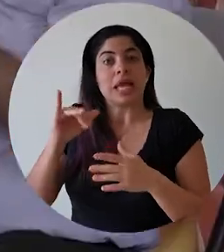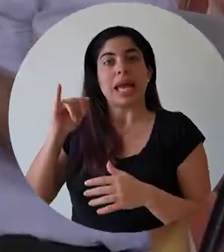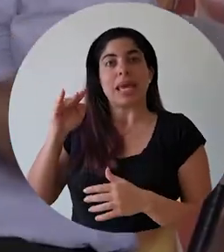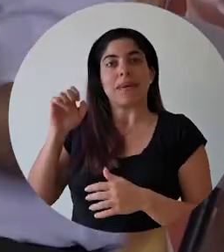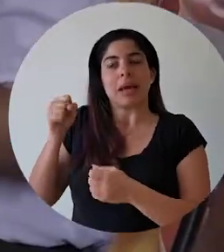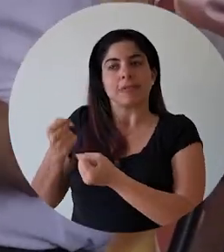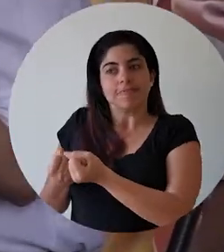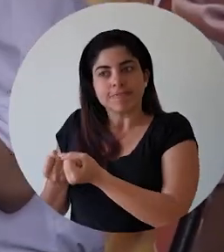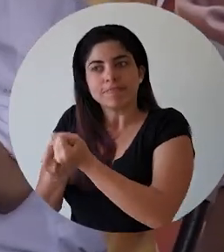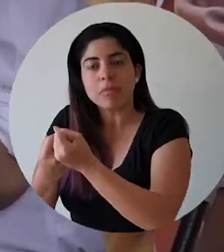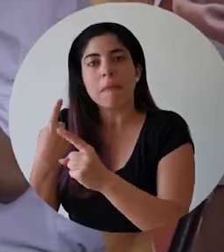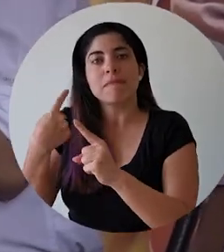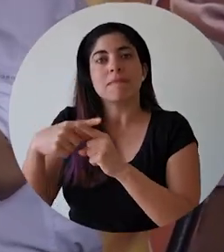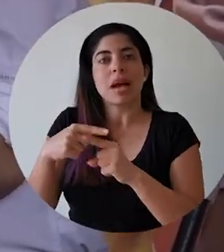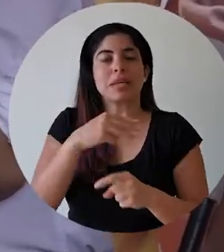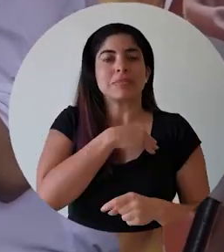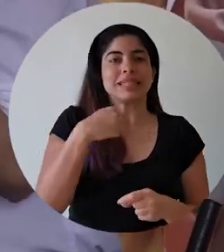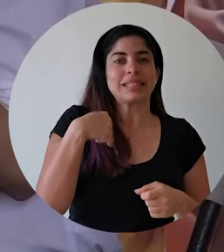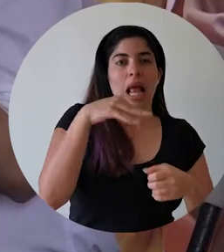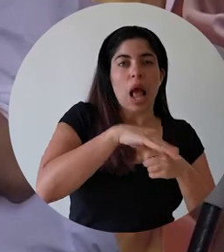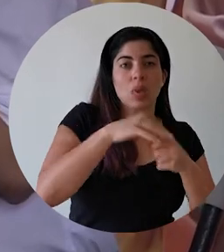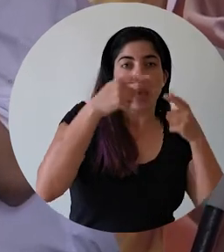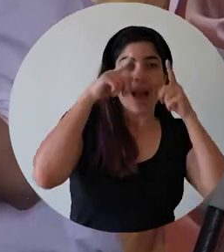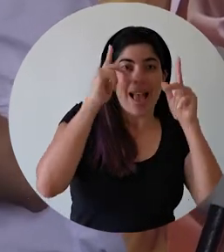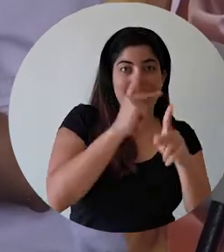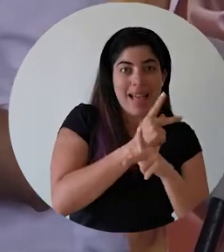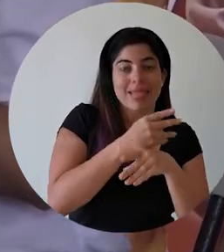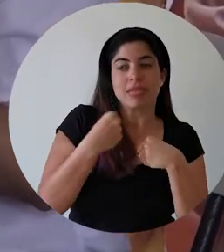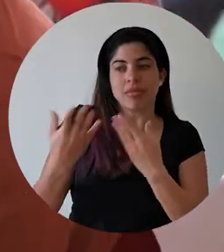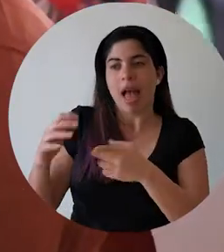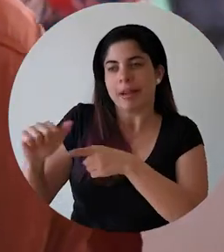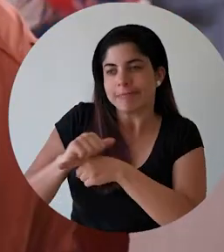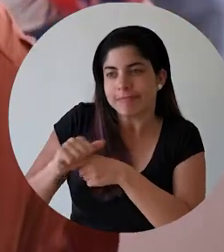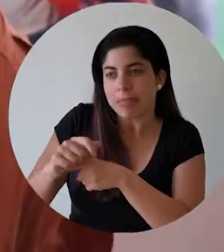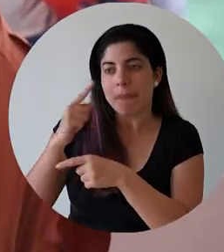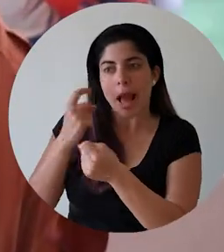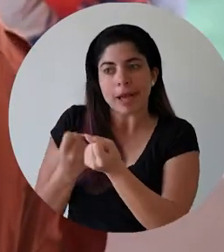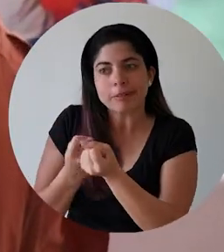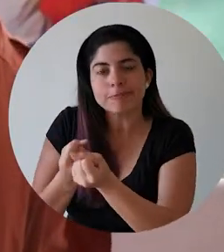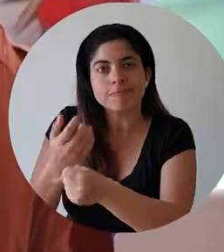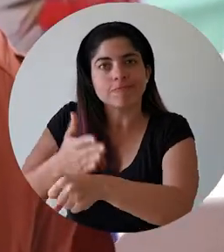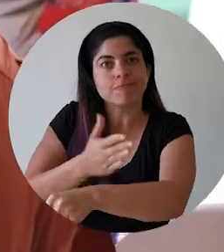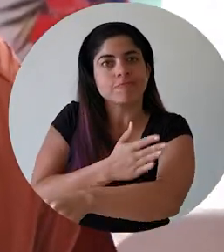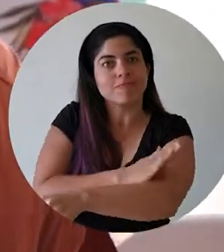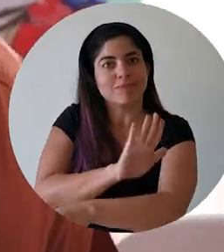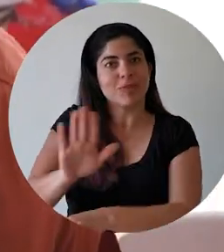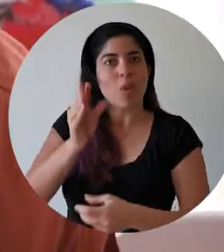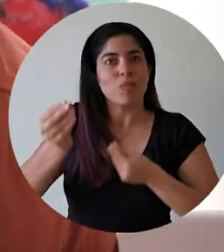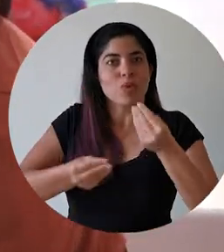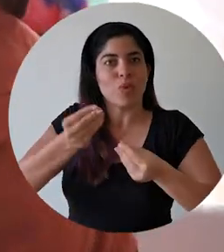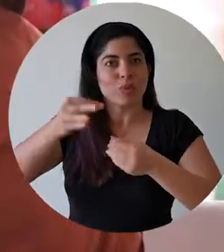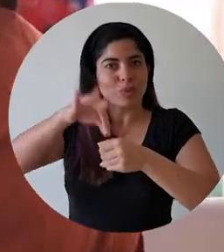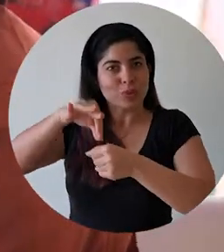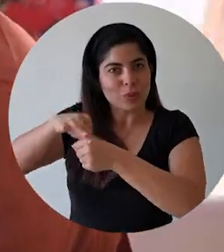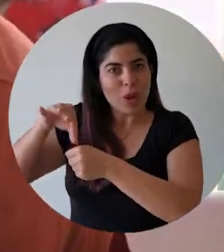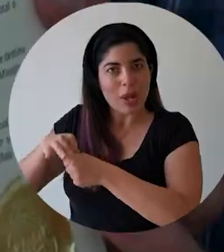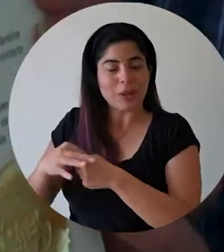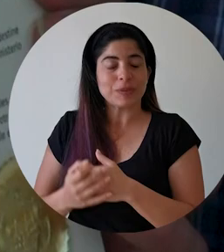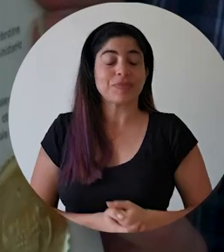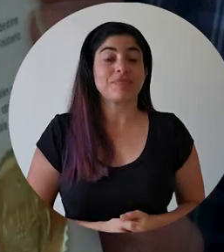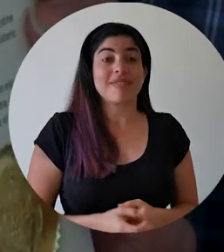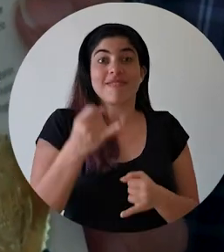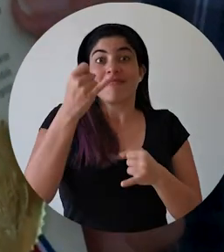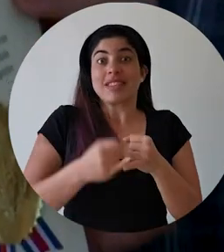económico de Limas y capacitación del Ministerio de Agricultura y Ganadería, para apoyar y mejorar su producción agrícola.